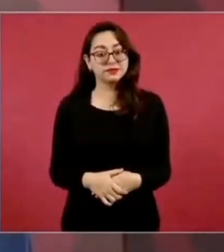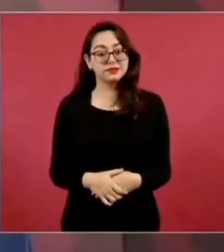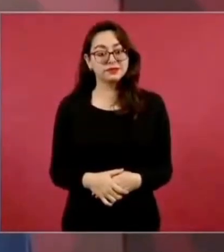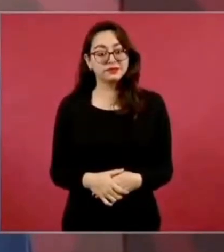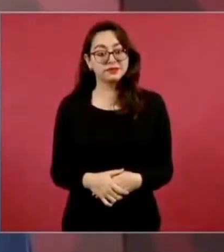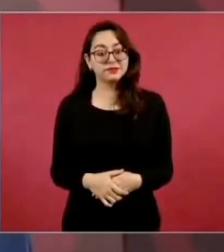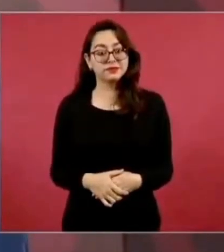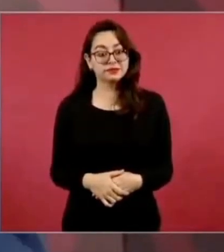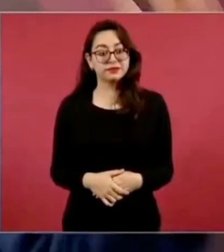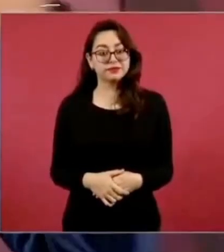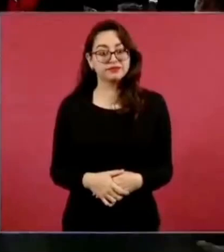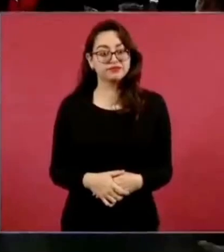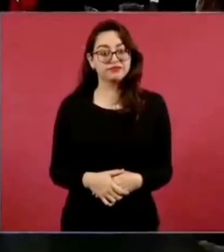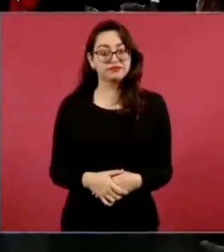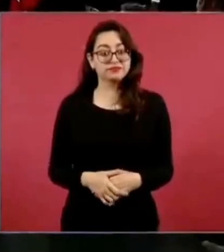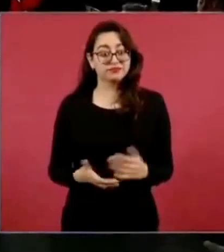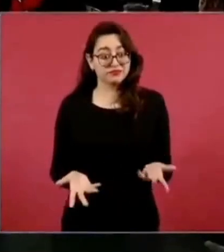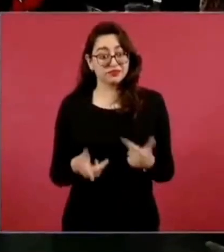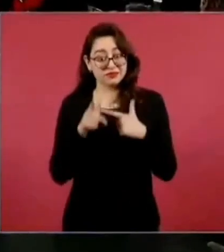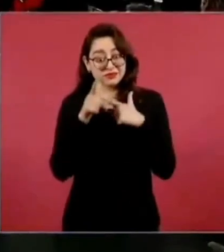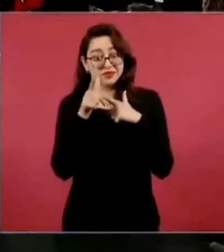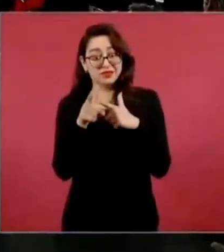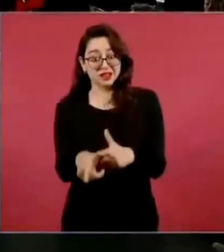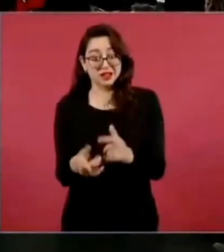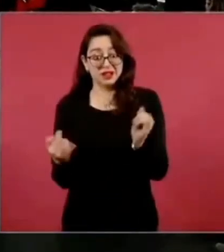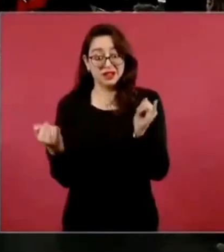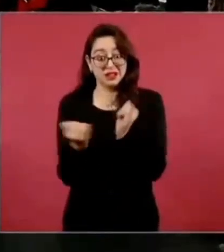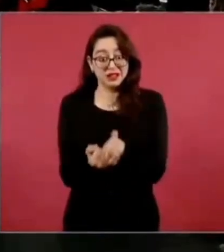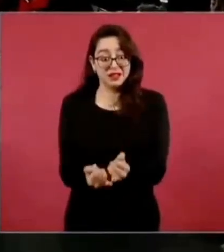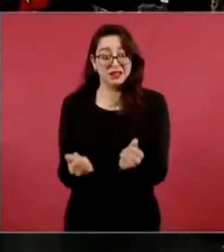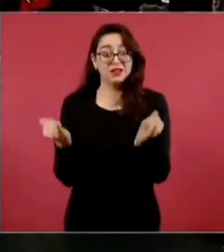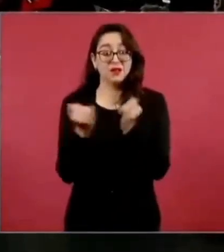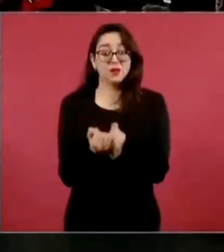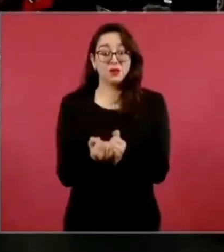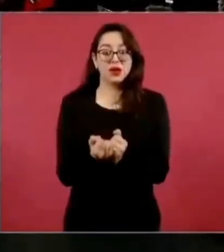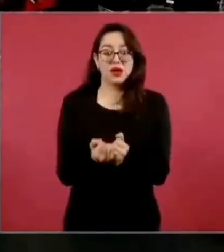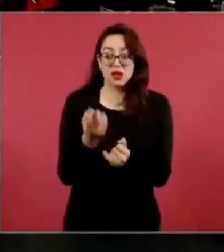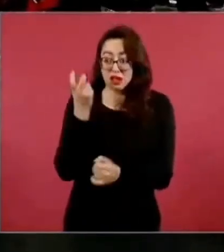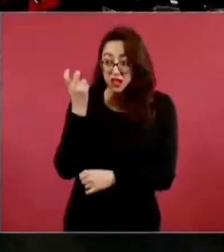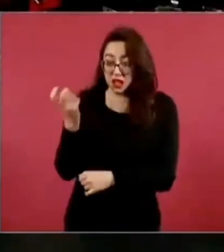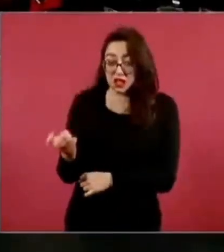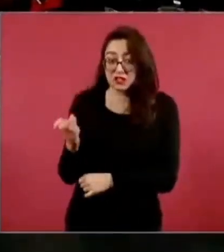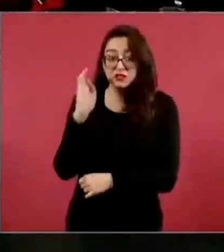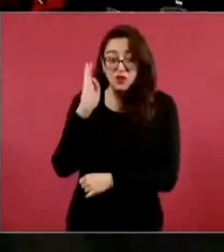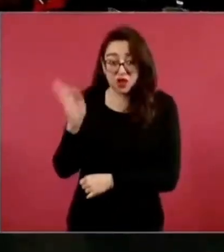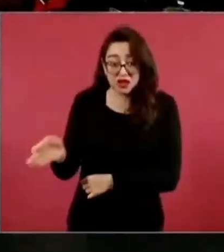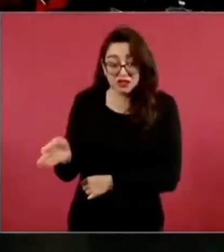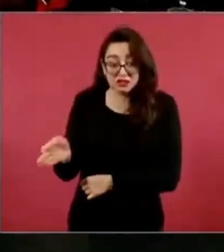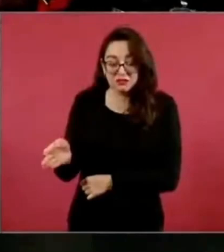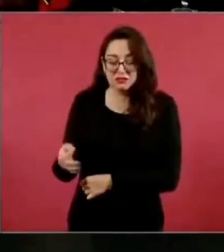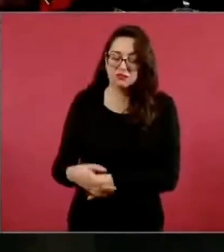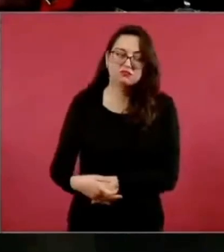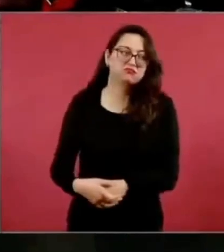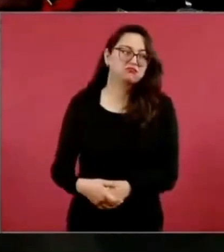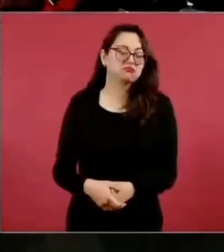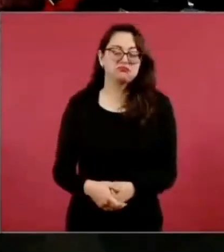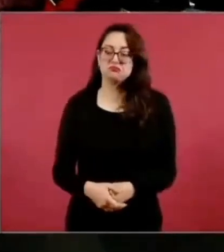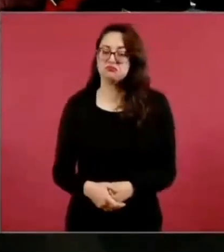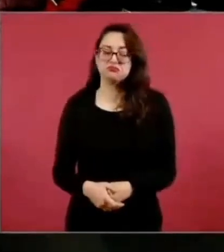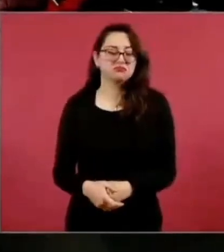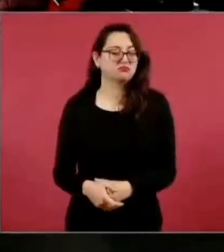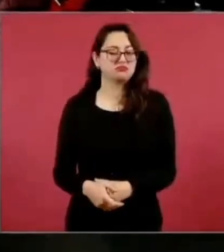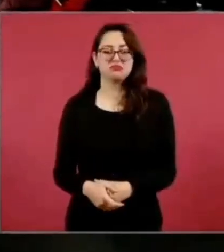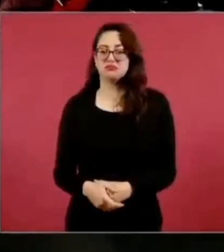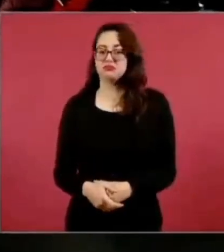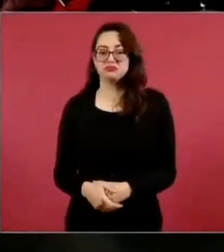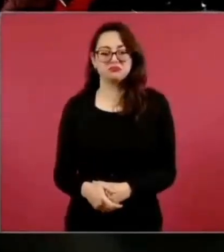cómo vamos a aceptar el predominio